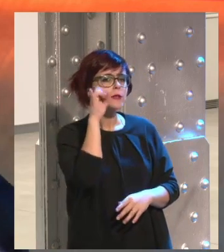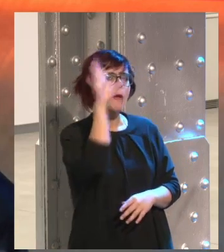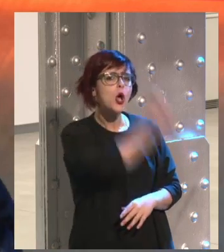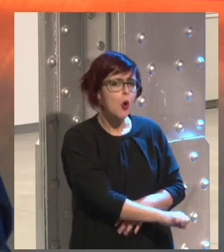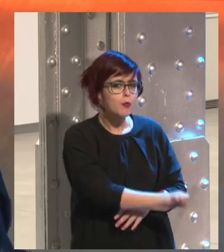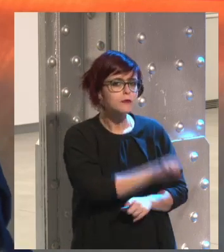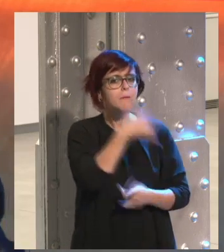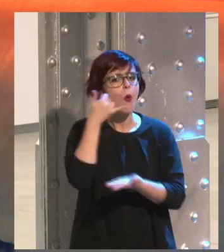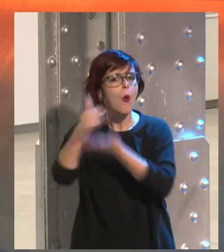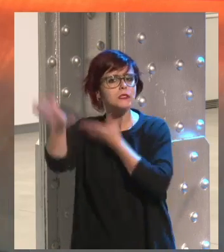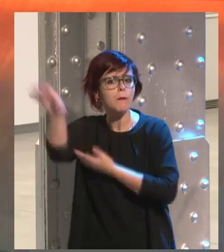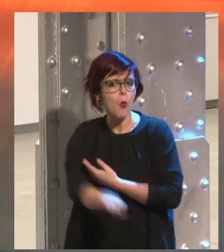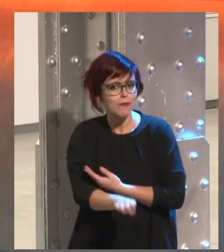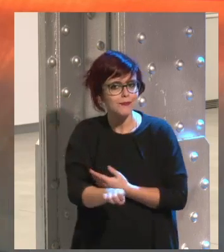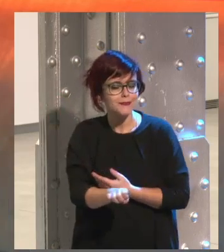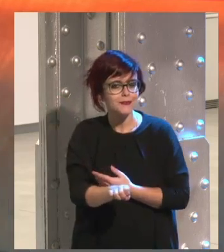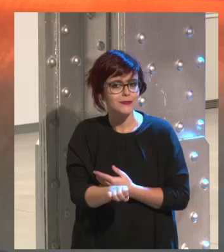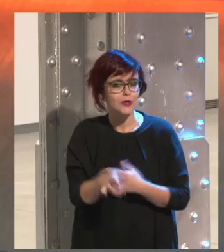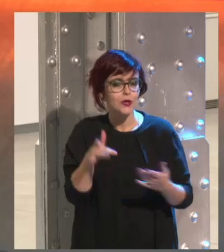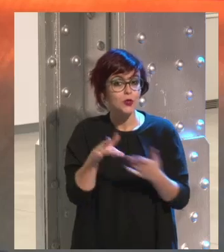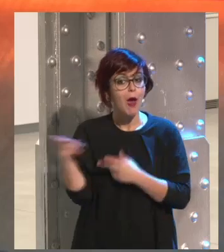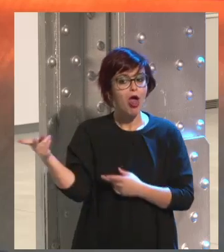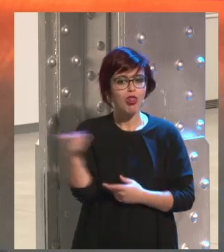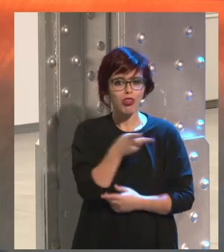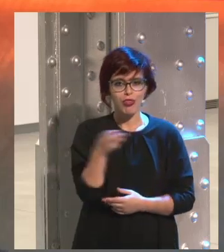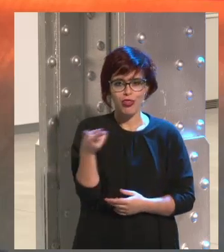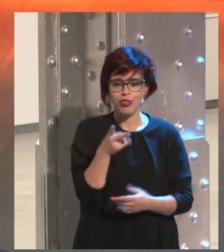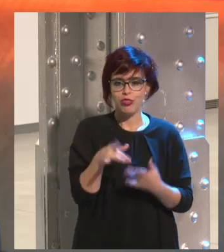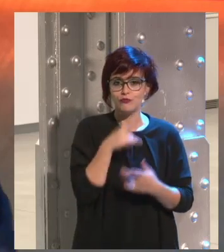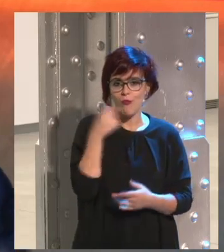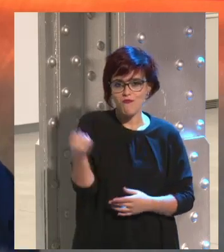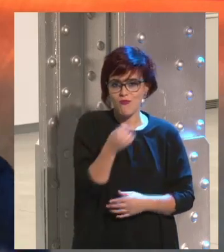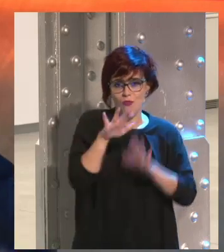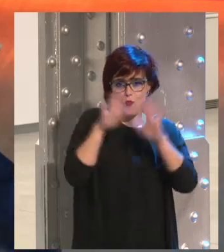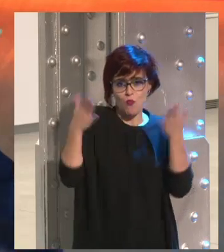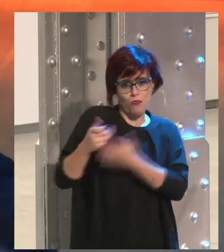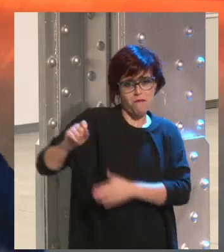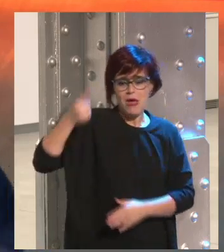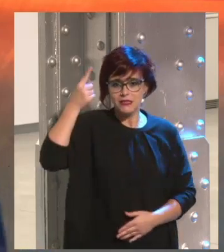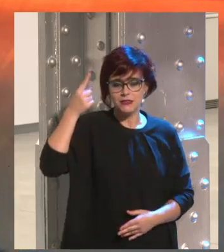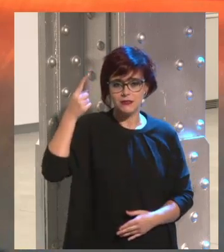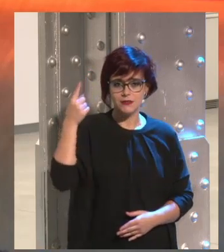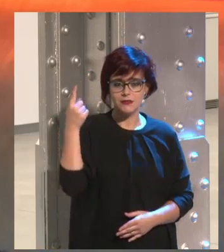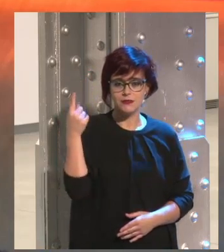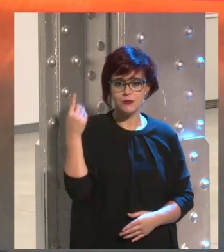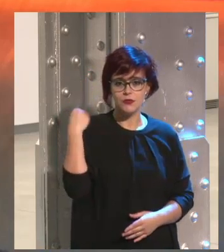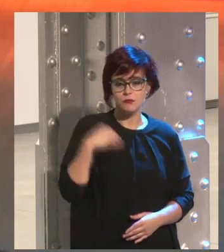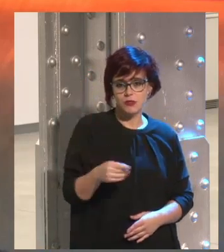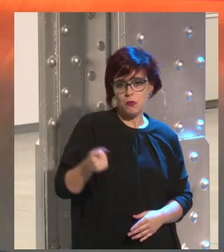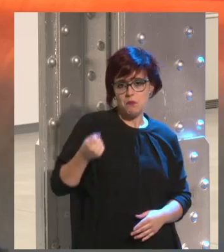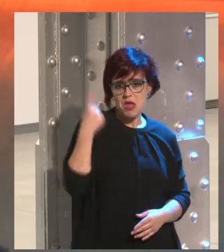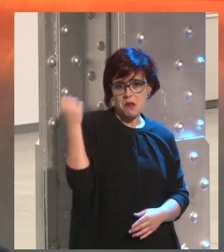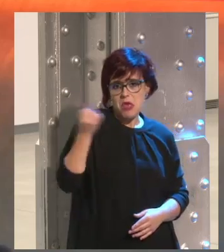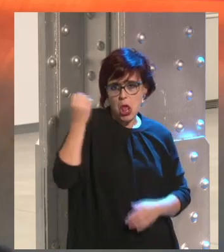compro también a WhatsApp, ¿vale? Me hago con dos de los elementos más potentes del mundo, 20 mil millones este, y este no tanto, mil